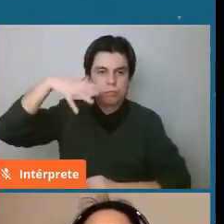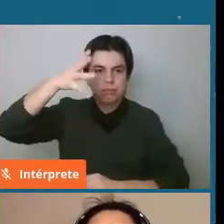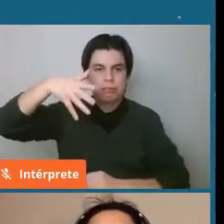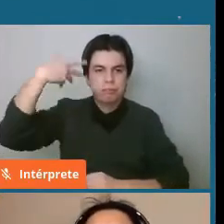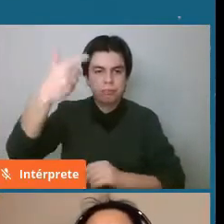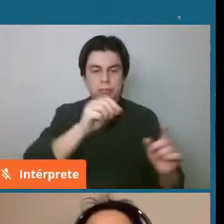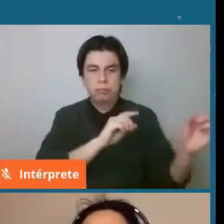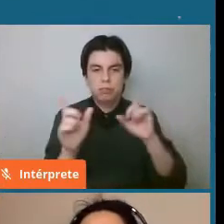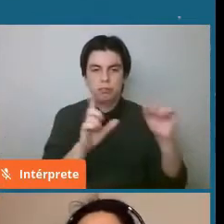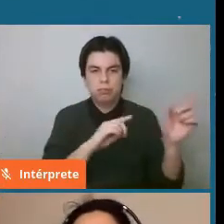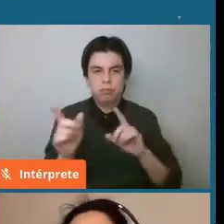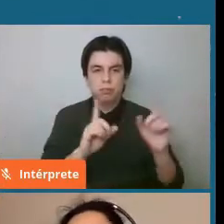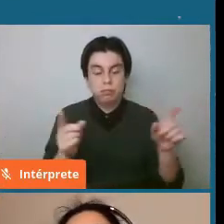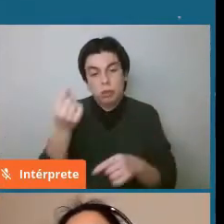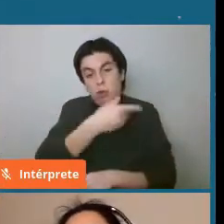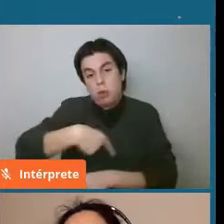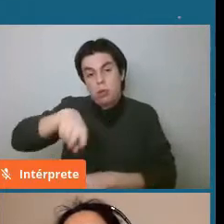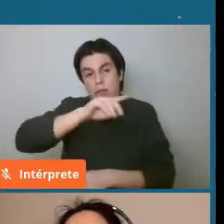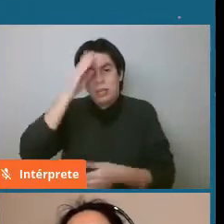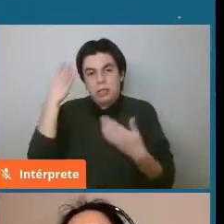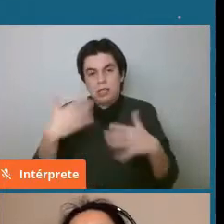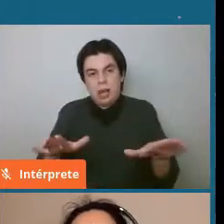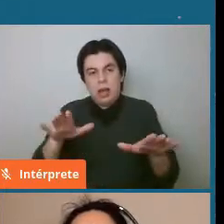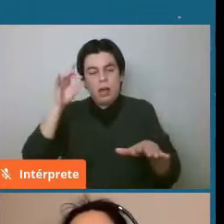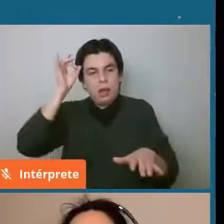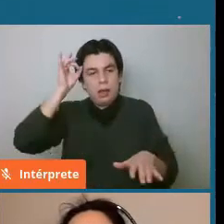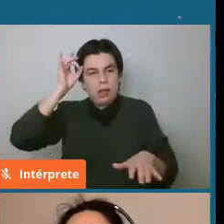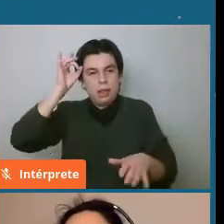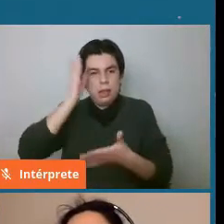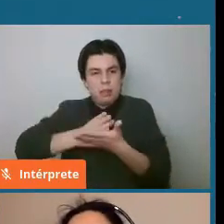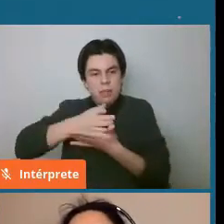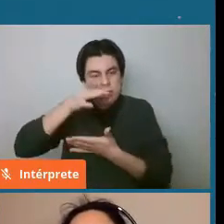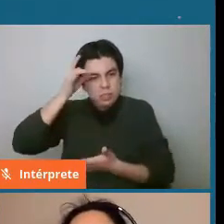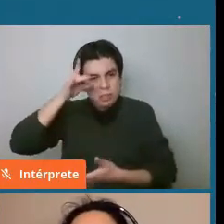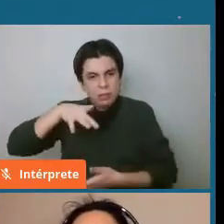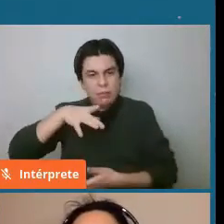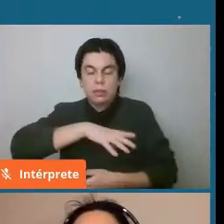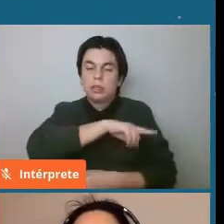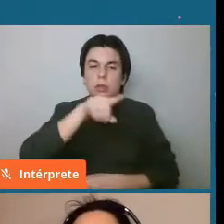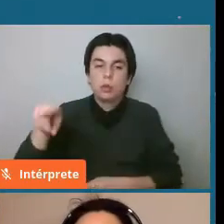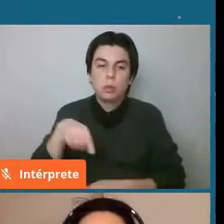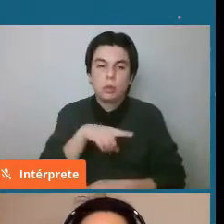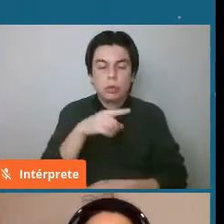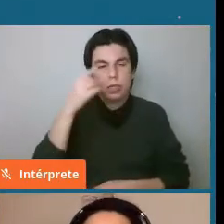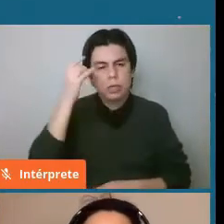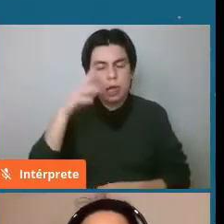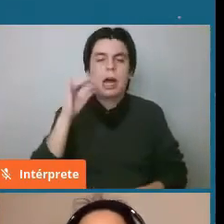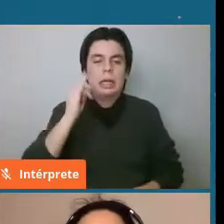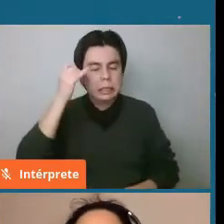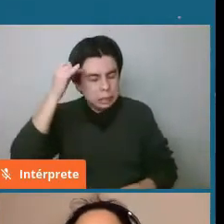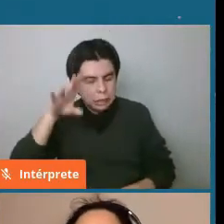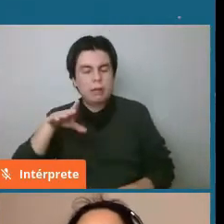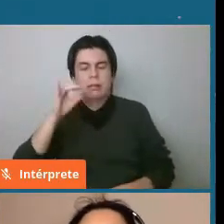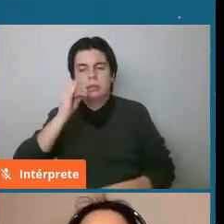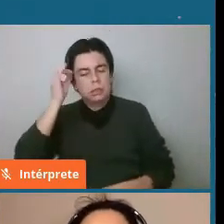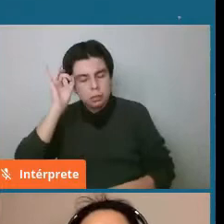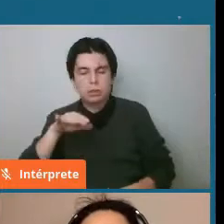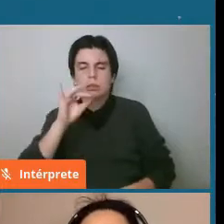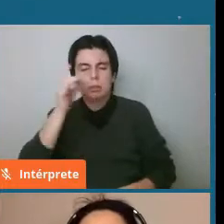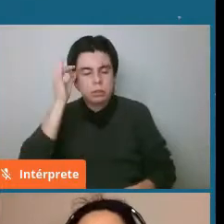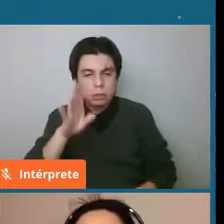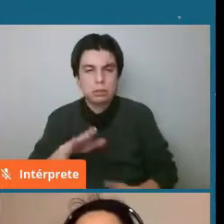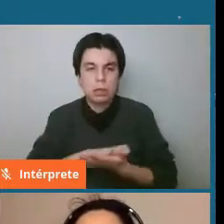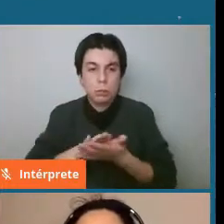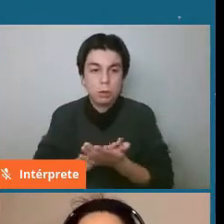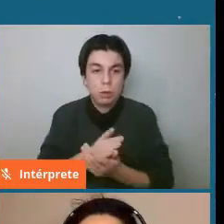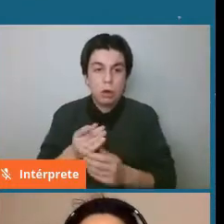por las cosas que ya deberían saber, ¿ya? Entonces, ustedes van chequeando si las saben y yo voy a ir mostrándoles cosas y, bueno, si es que no